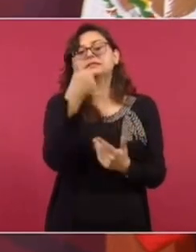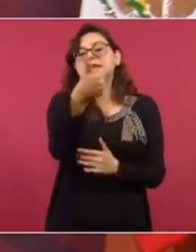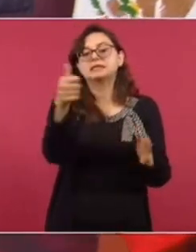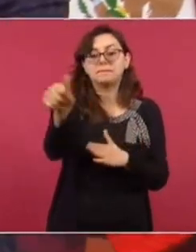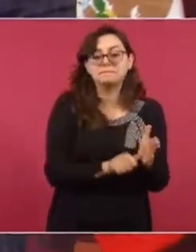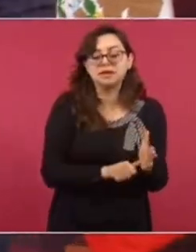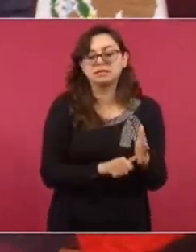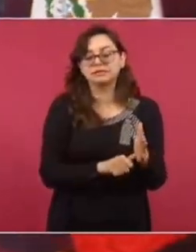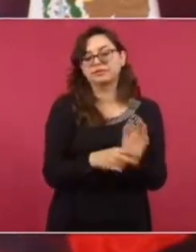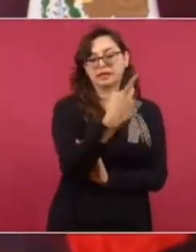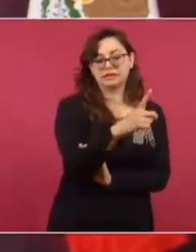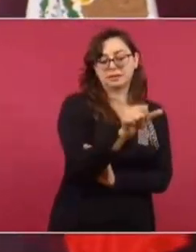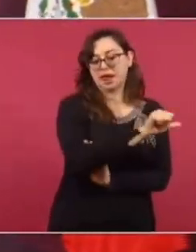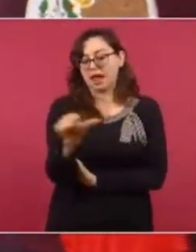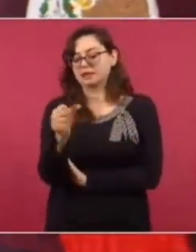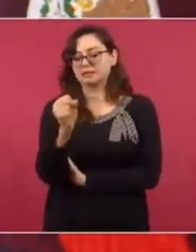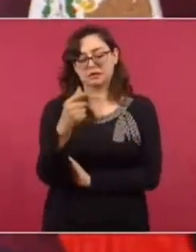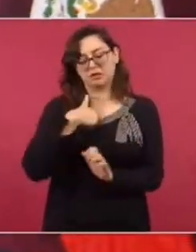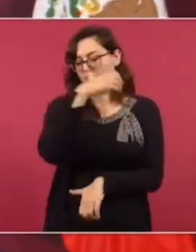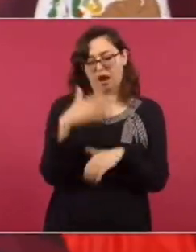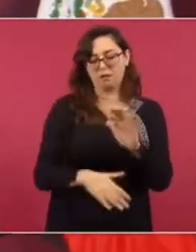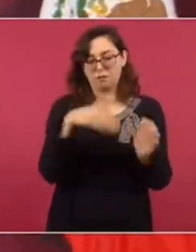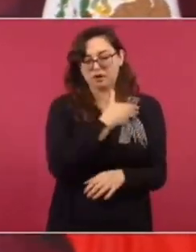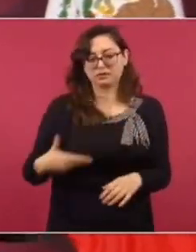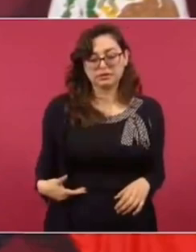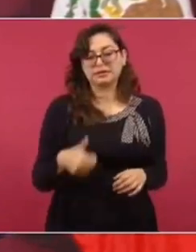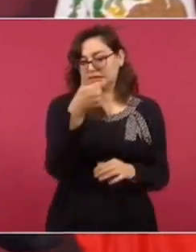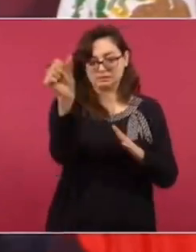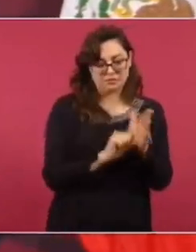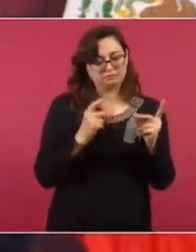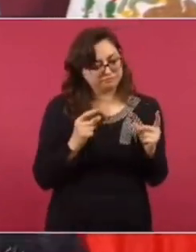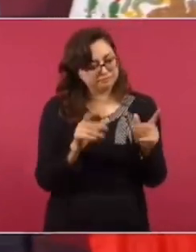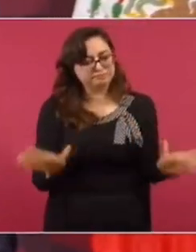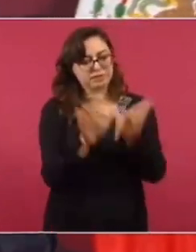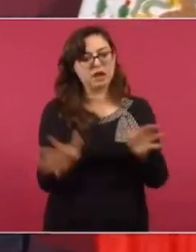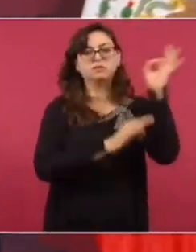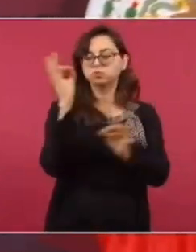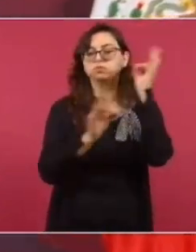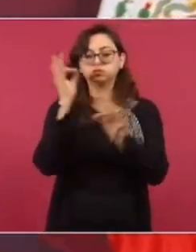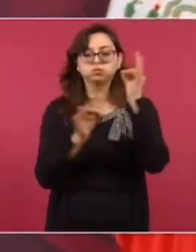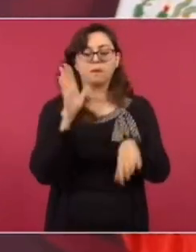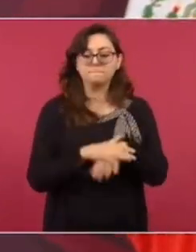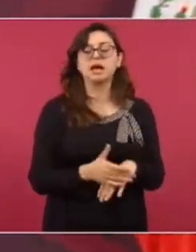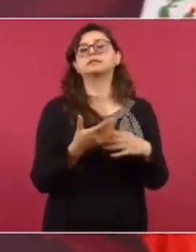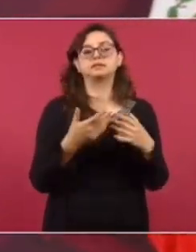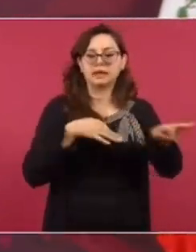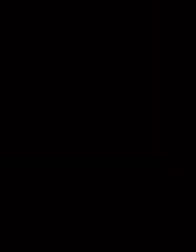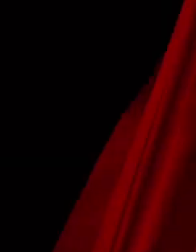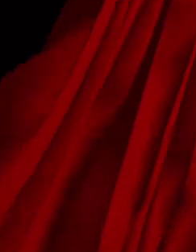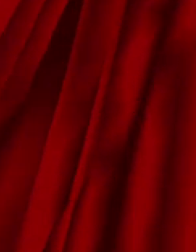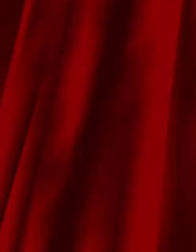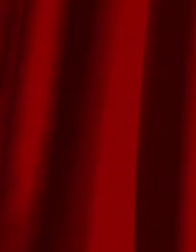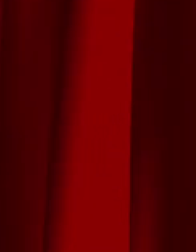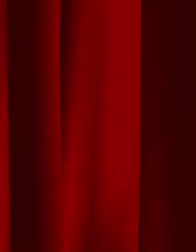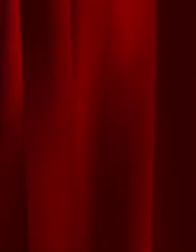de diciembre a septiembre que termino, para empezar a consolidar la operación. ¡Gracias! ¡Gracias!